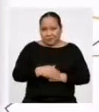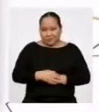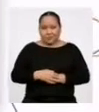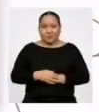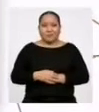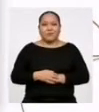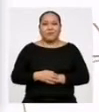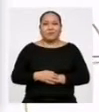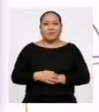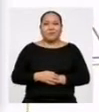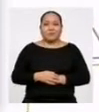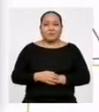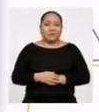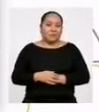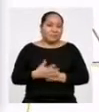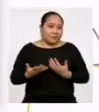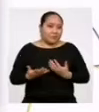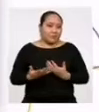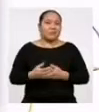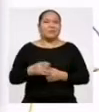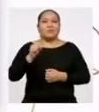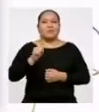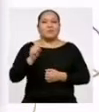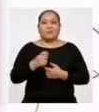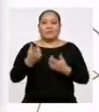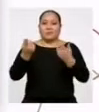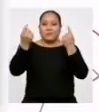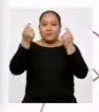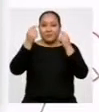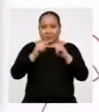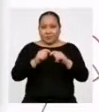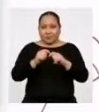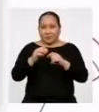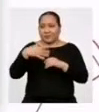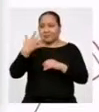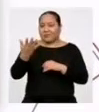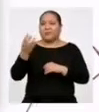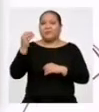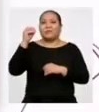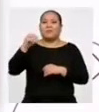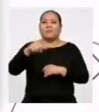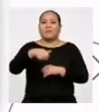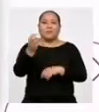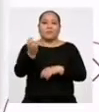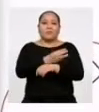intervalos. Mientras tanto, ya tengo que poner la siguiente canción.